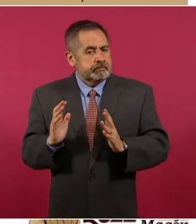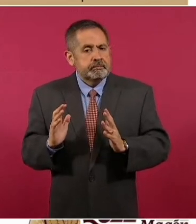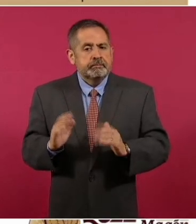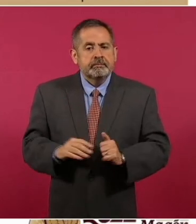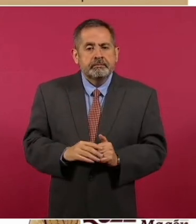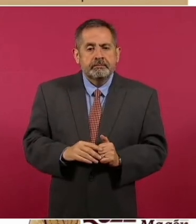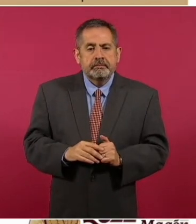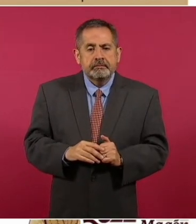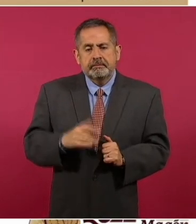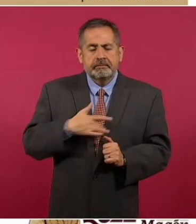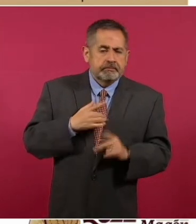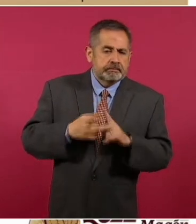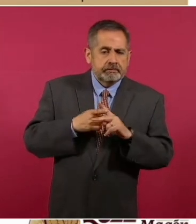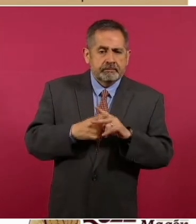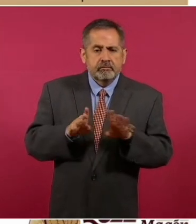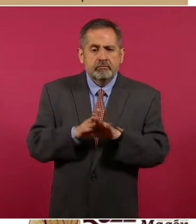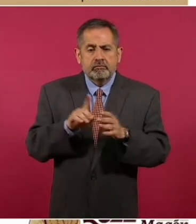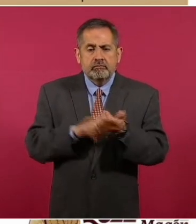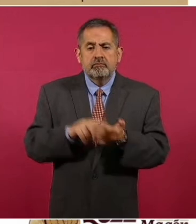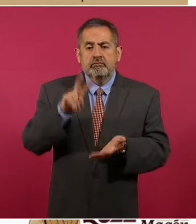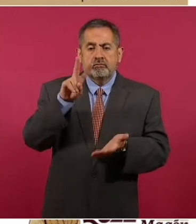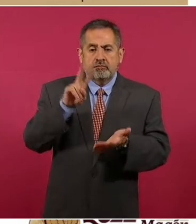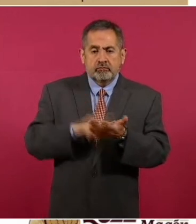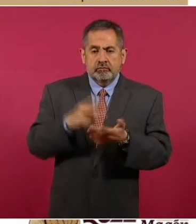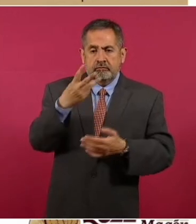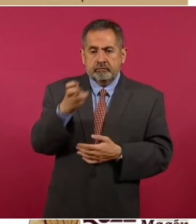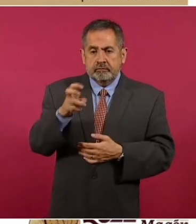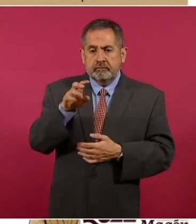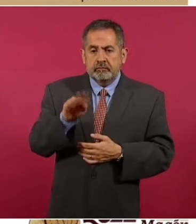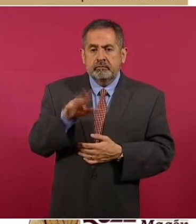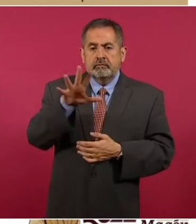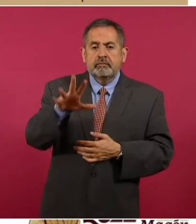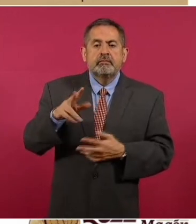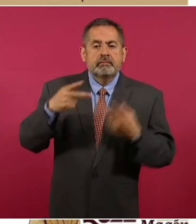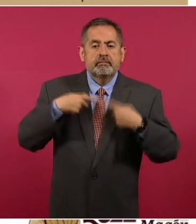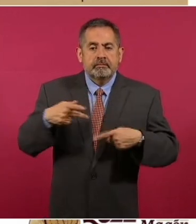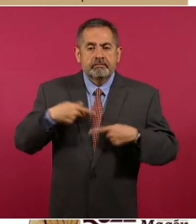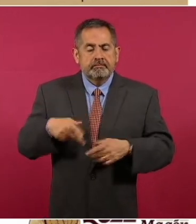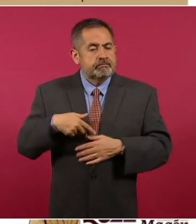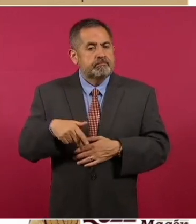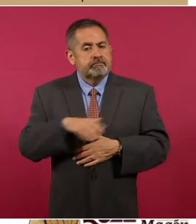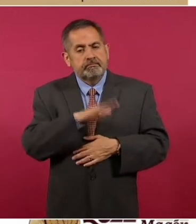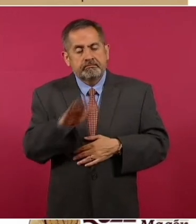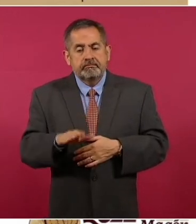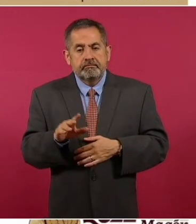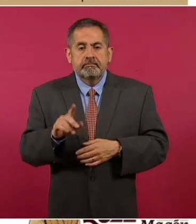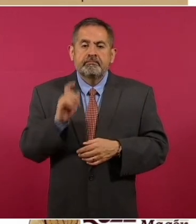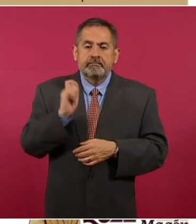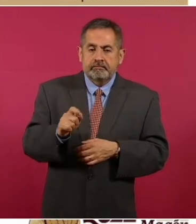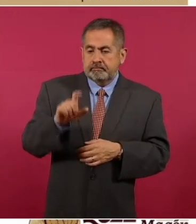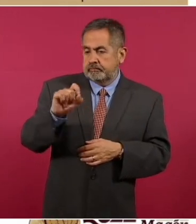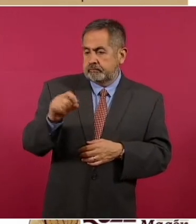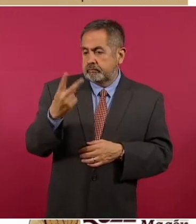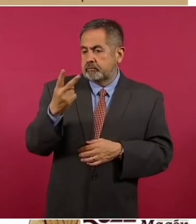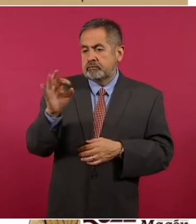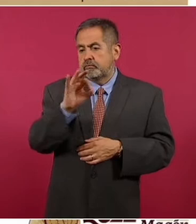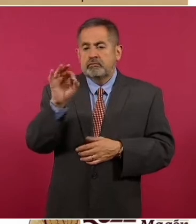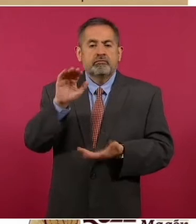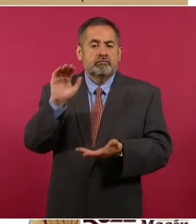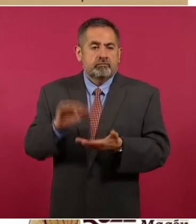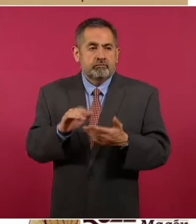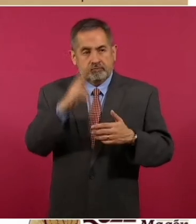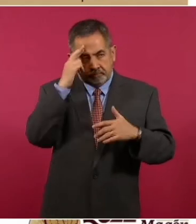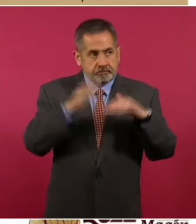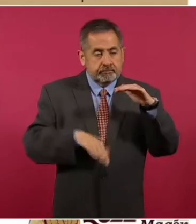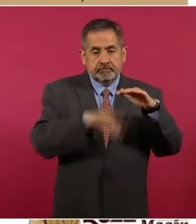La estimación es dos mil 395 víctimas. Esto es el 22 por ciento menos que el máximo